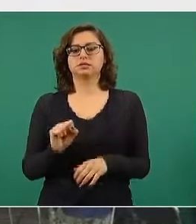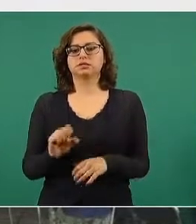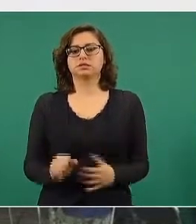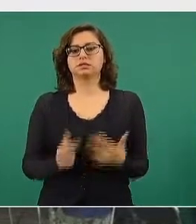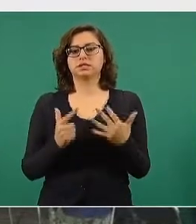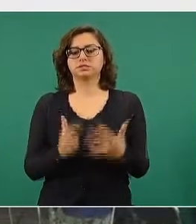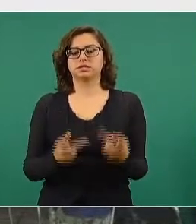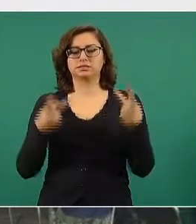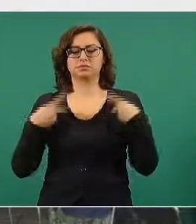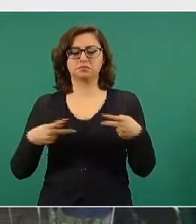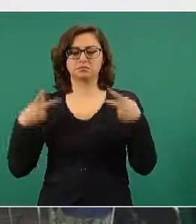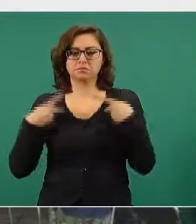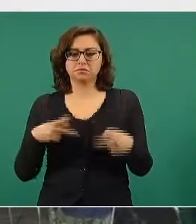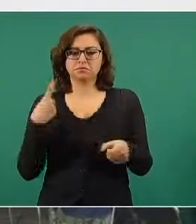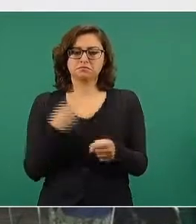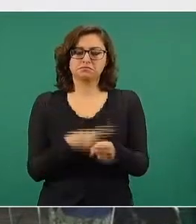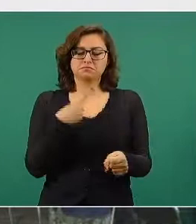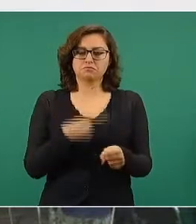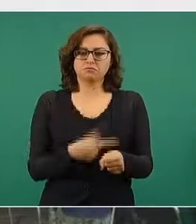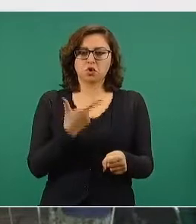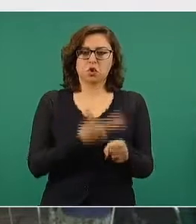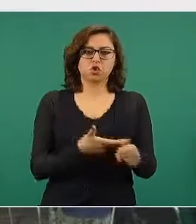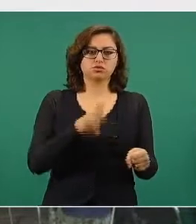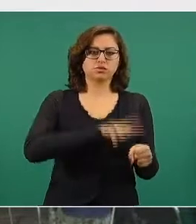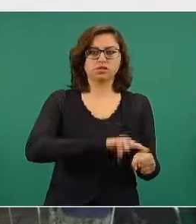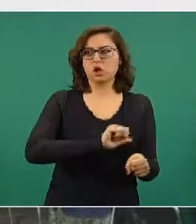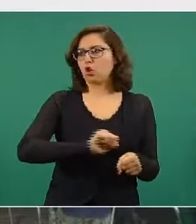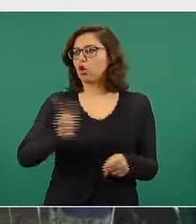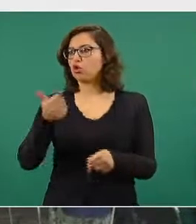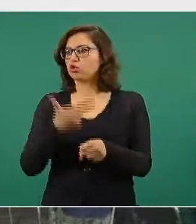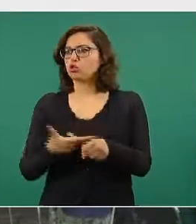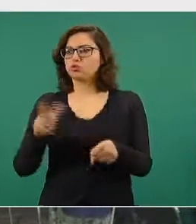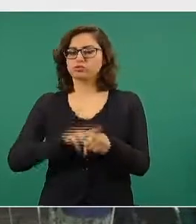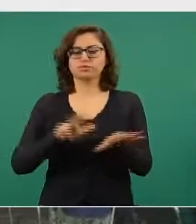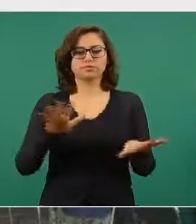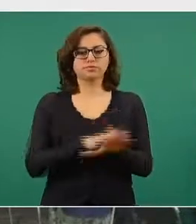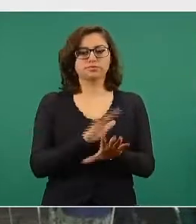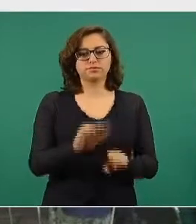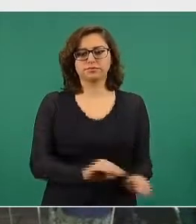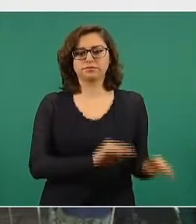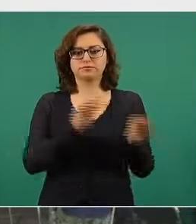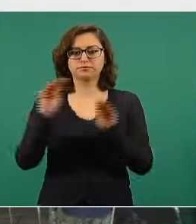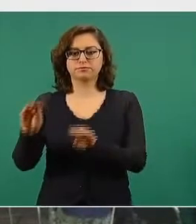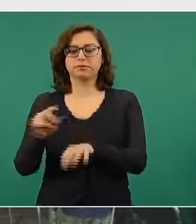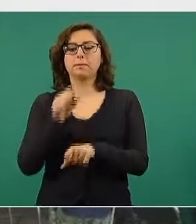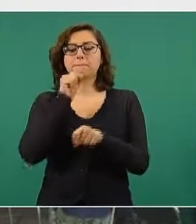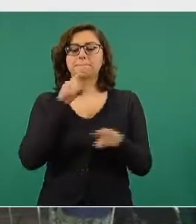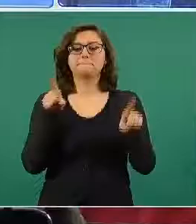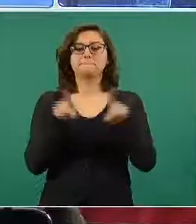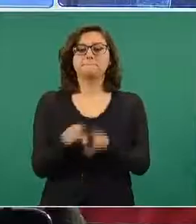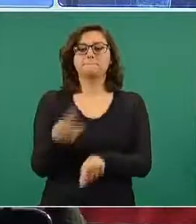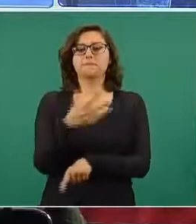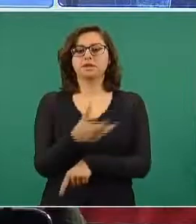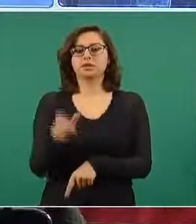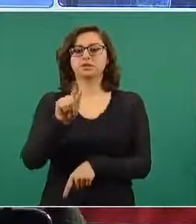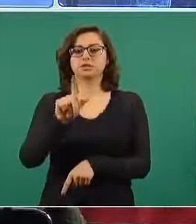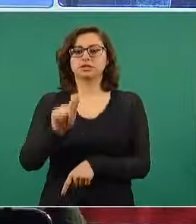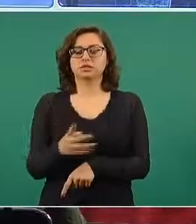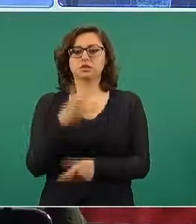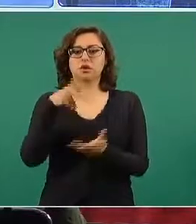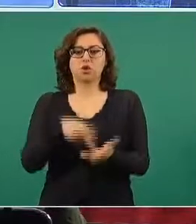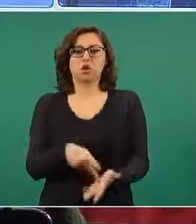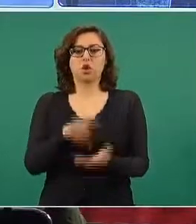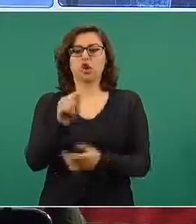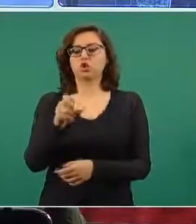pacientes entre instalaciones hospitalarias y se transportaron 574 toneladas de insumos médicos